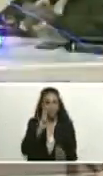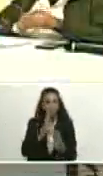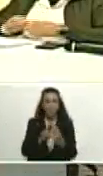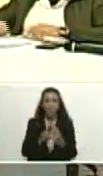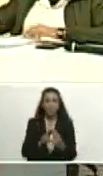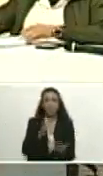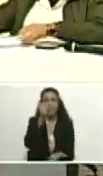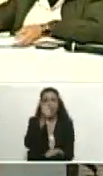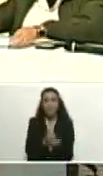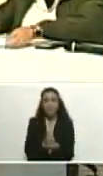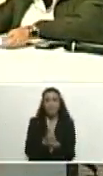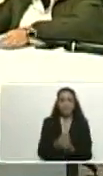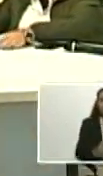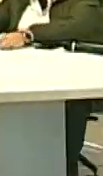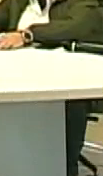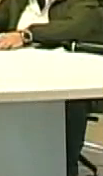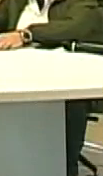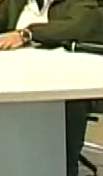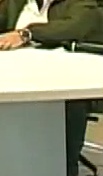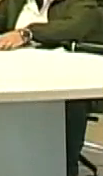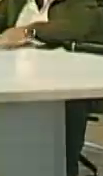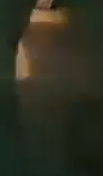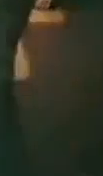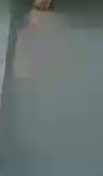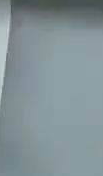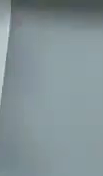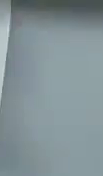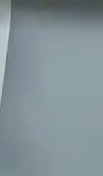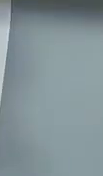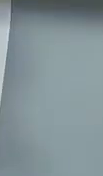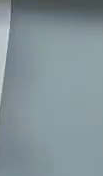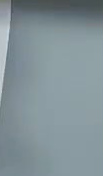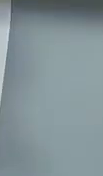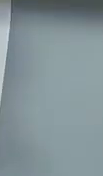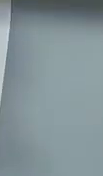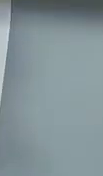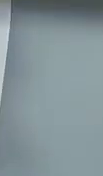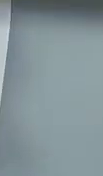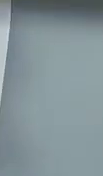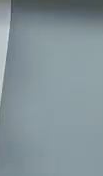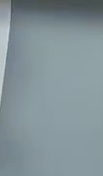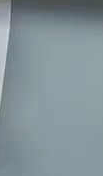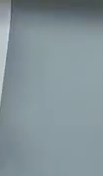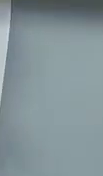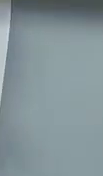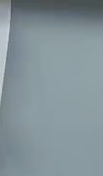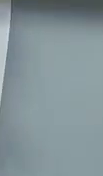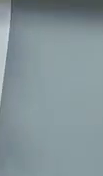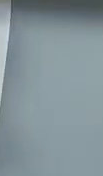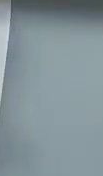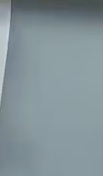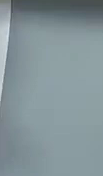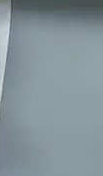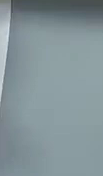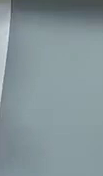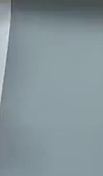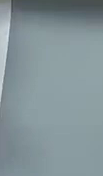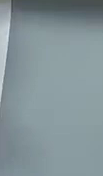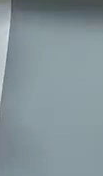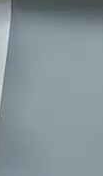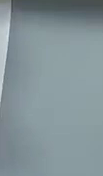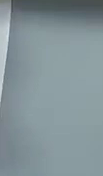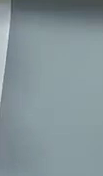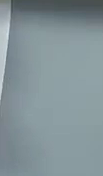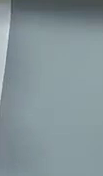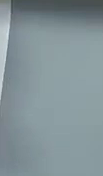Amén y así concluye esta actividad productiva hoy